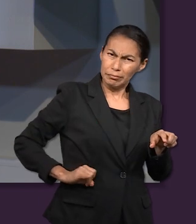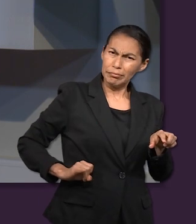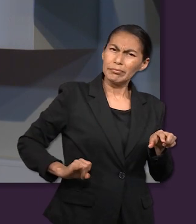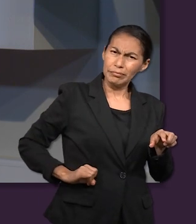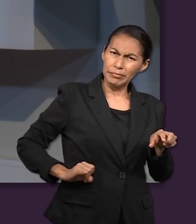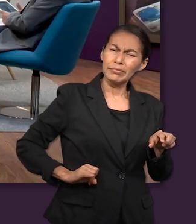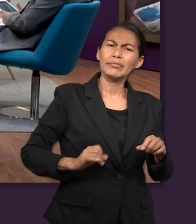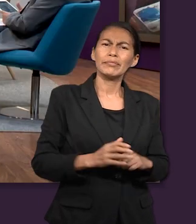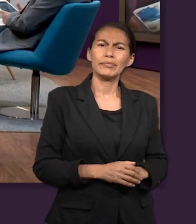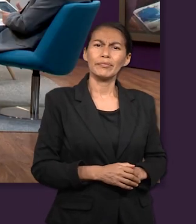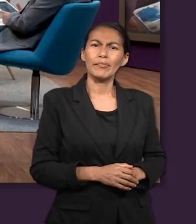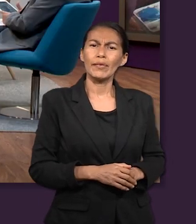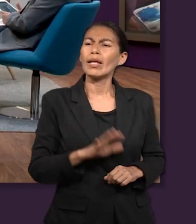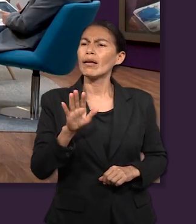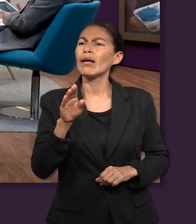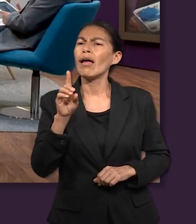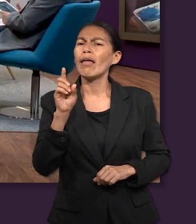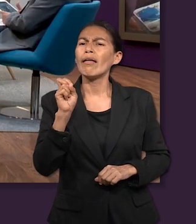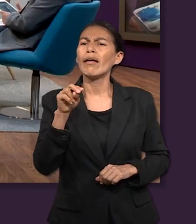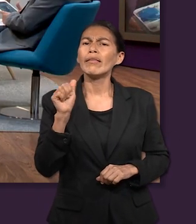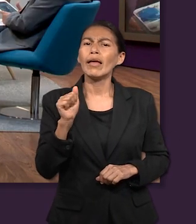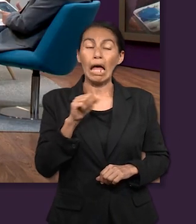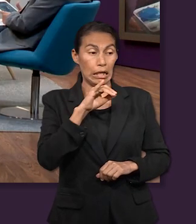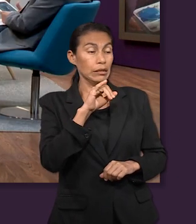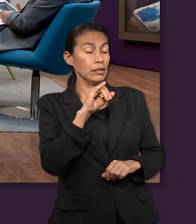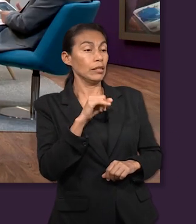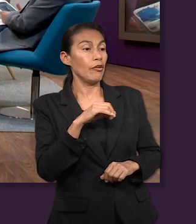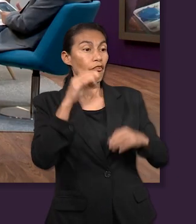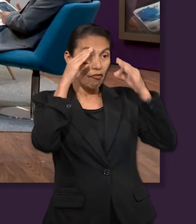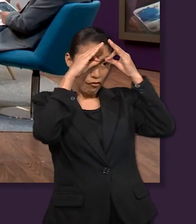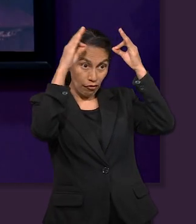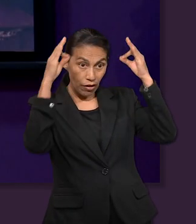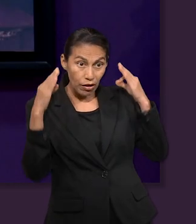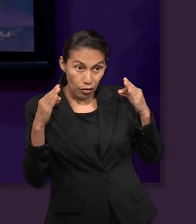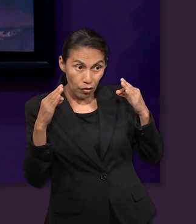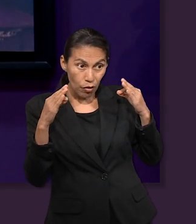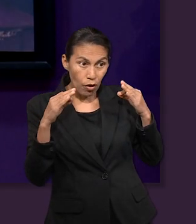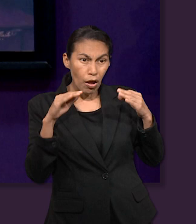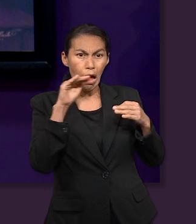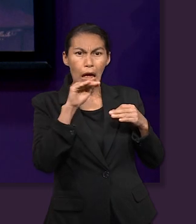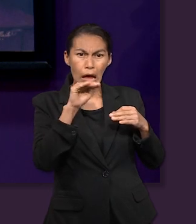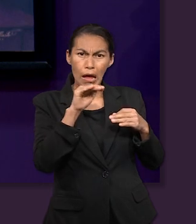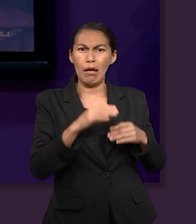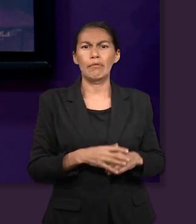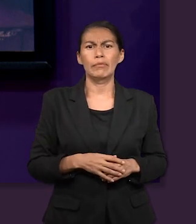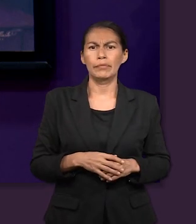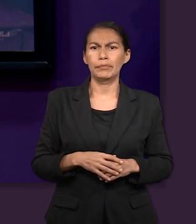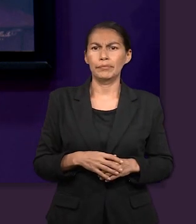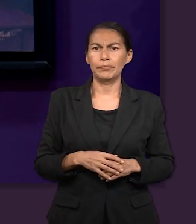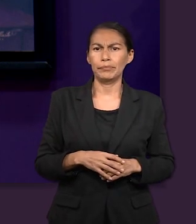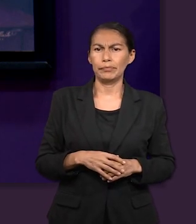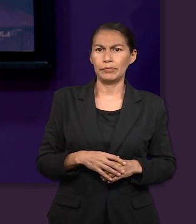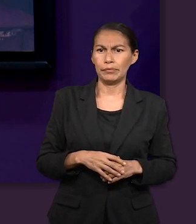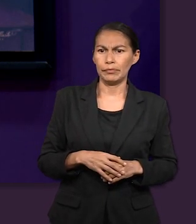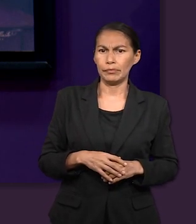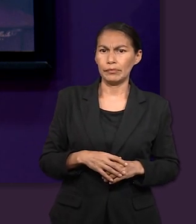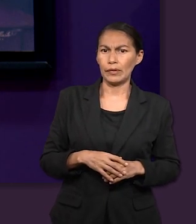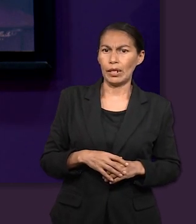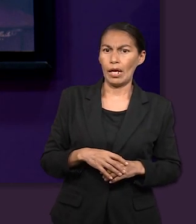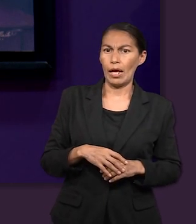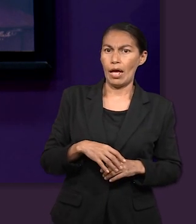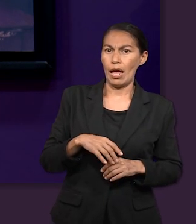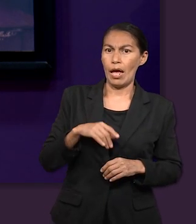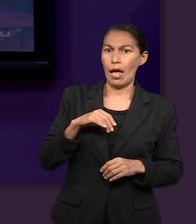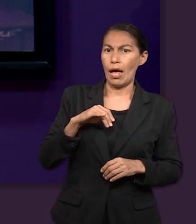sucede algo interesante. Dándonos comentadas. Sí, cuando llega el faraón lo manda a llamar, Pues se presenta con